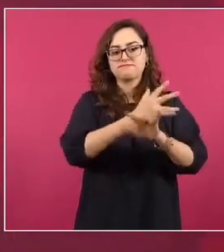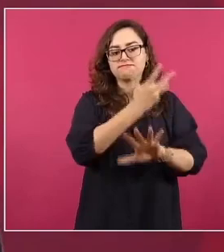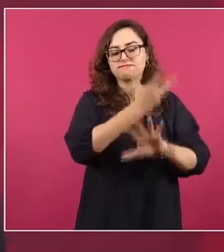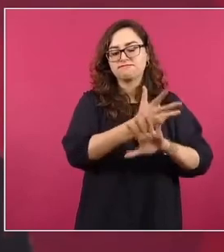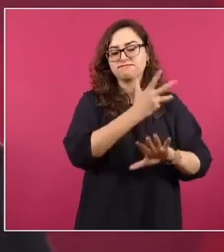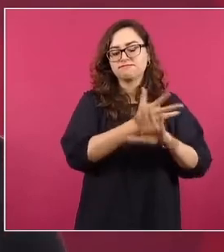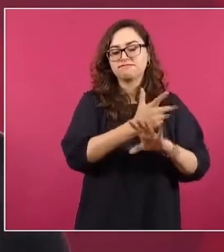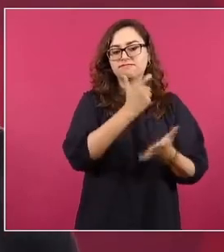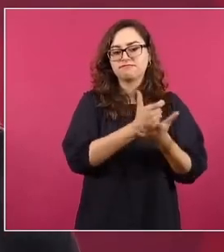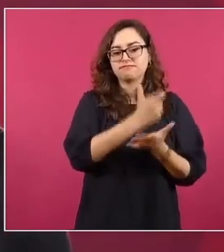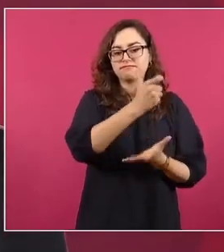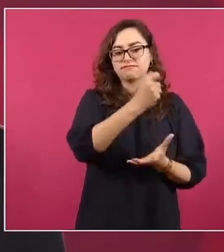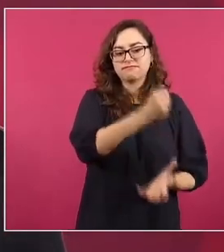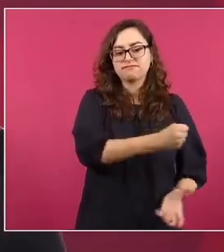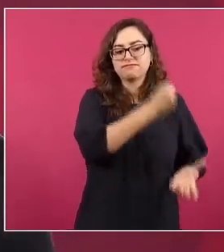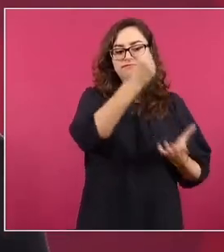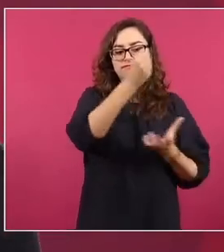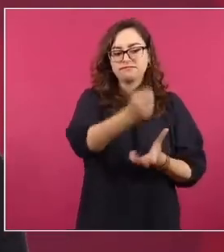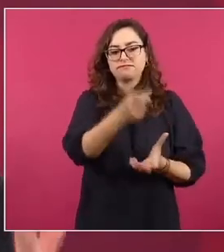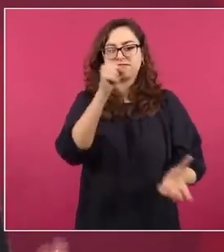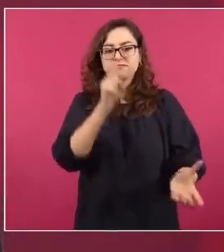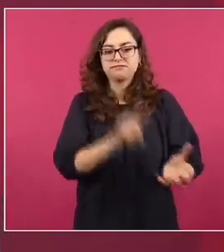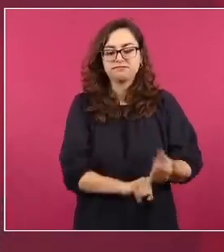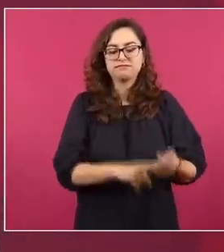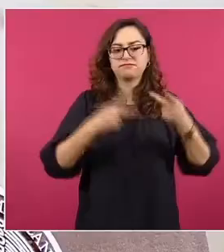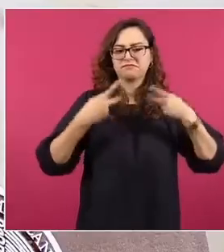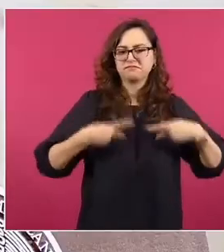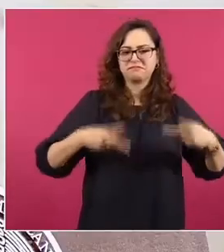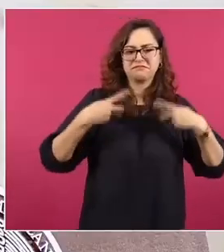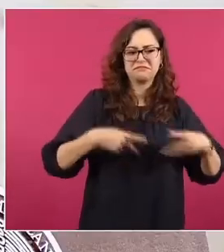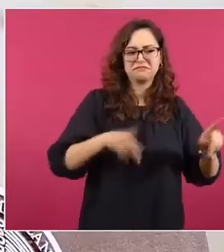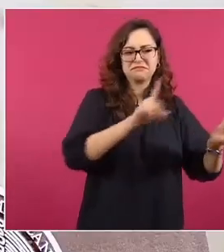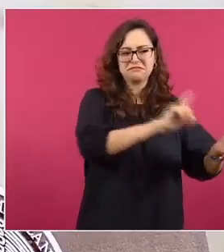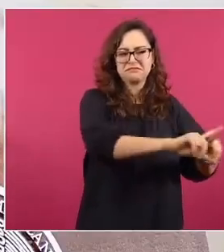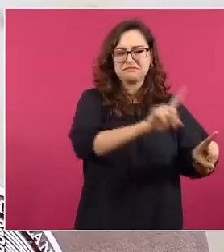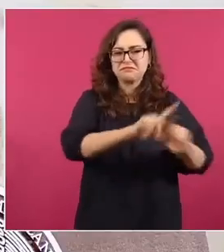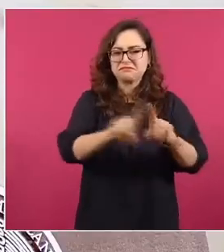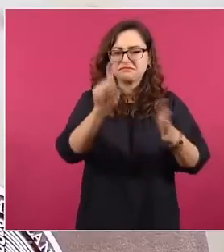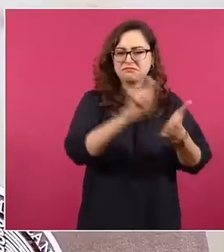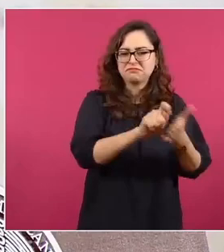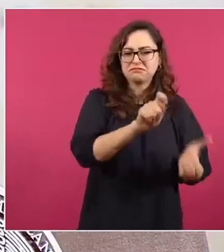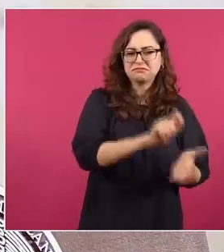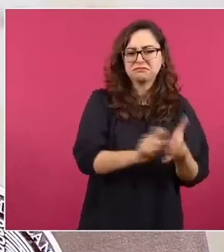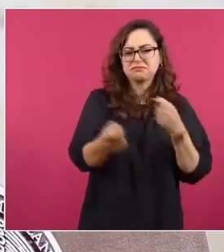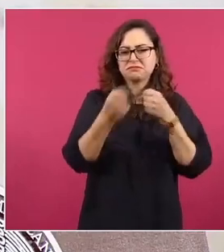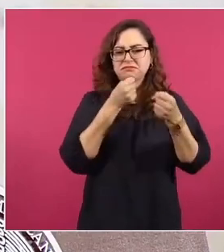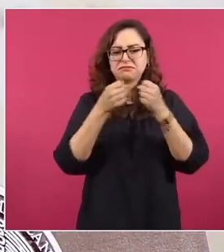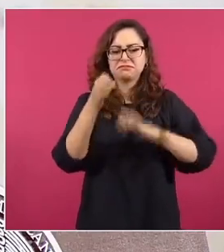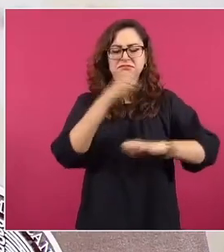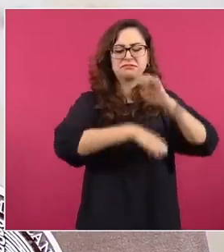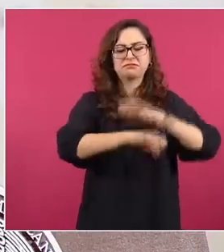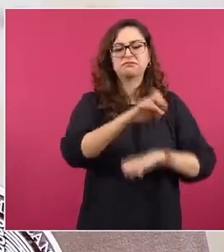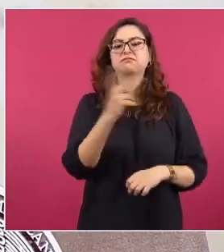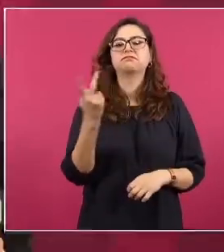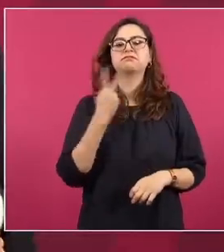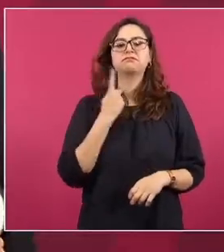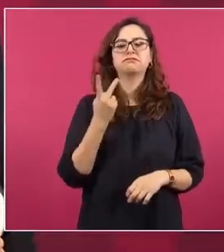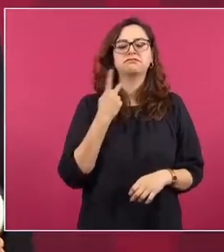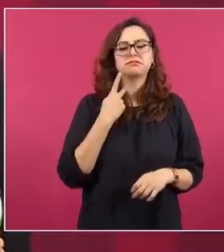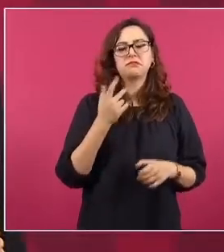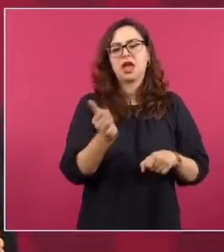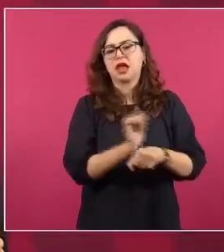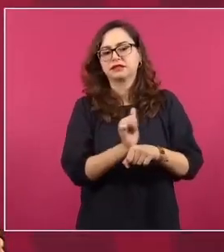Unidos, en la que participan intelectuales, escritores, periodistas, empresarios, políticos y figuras